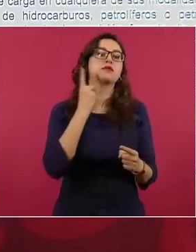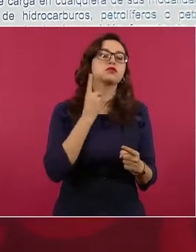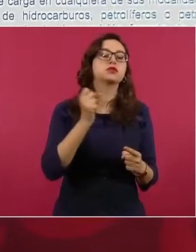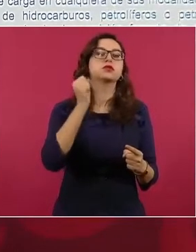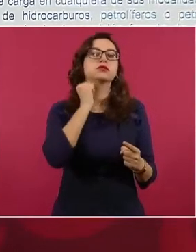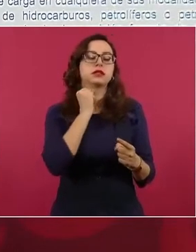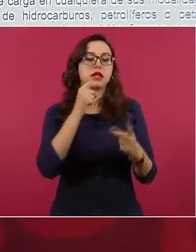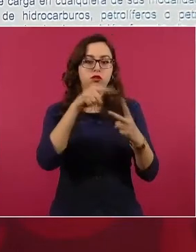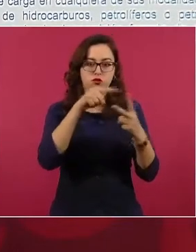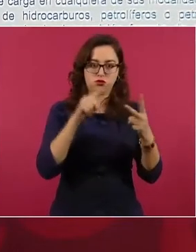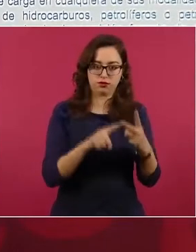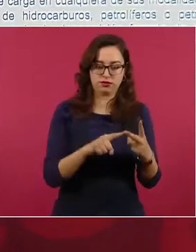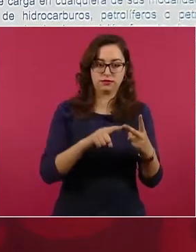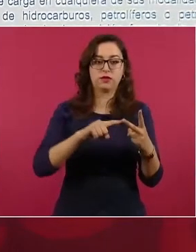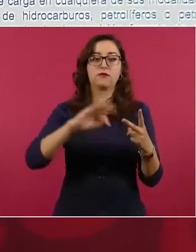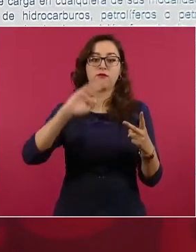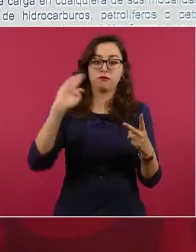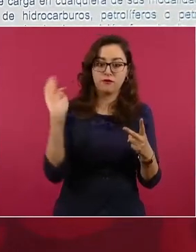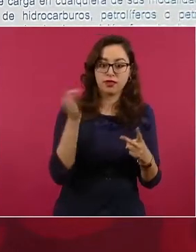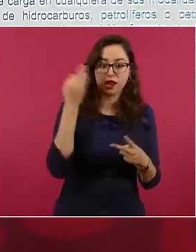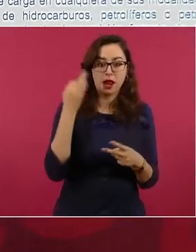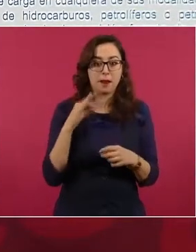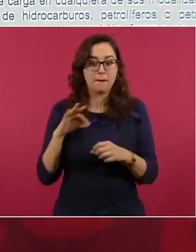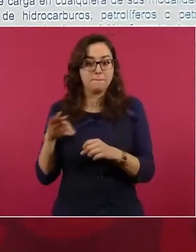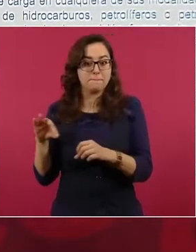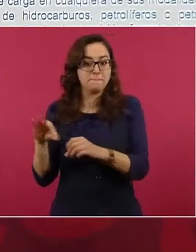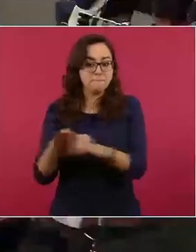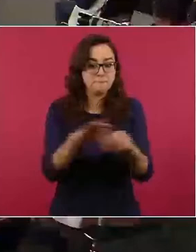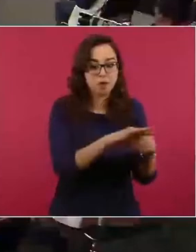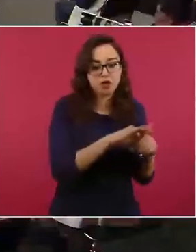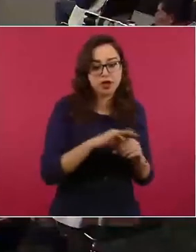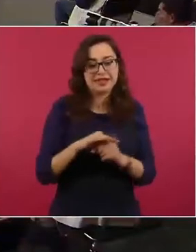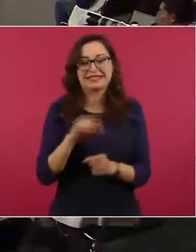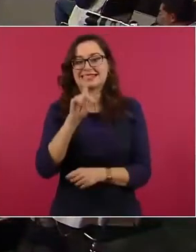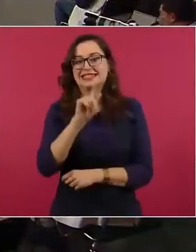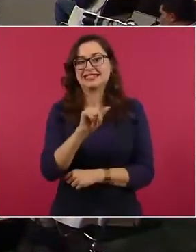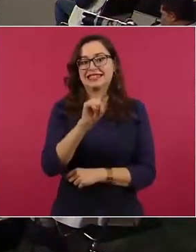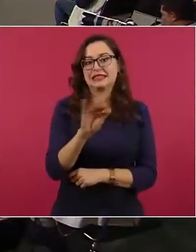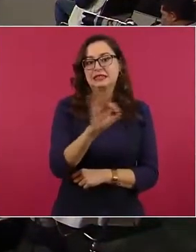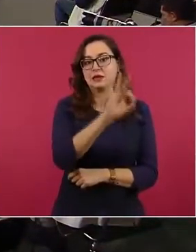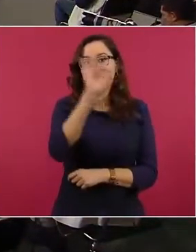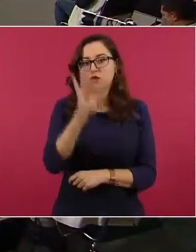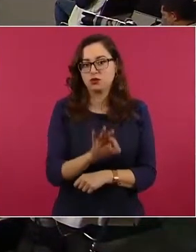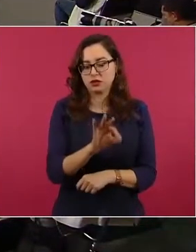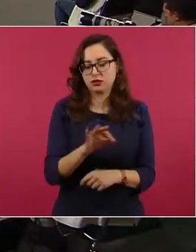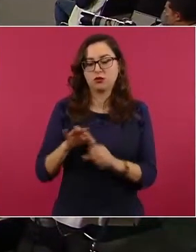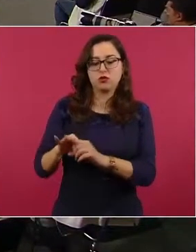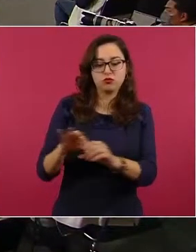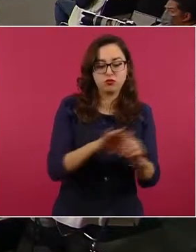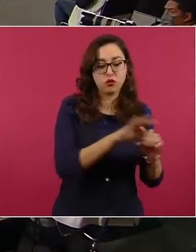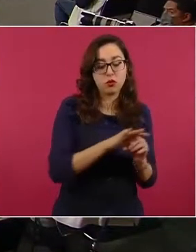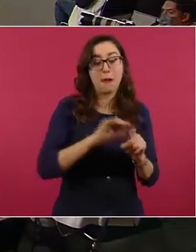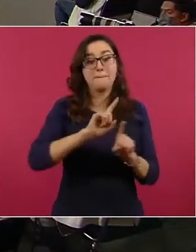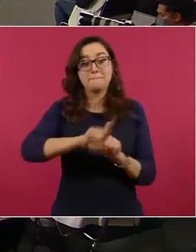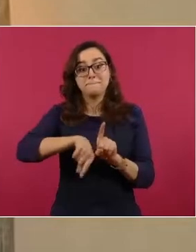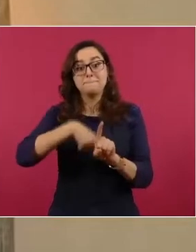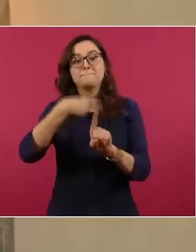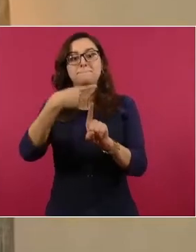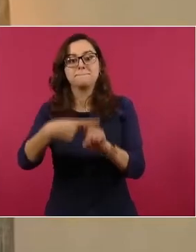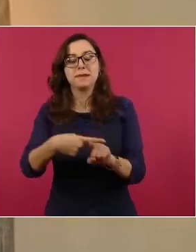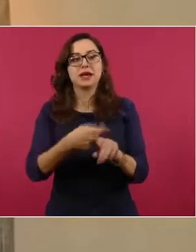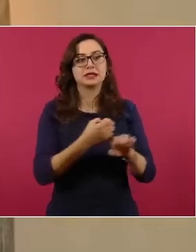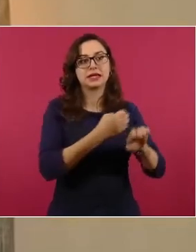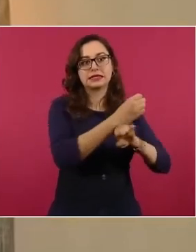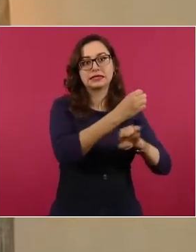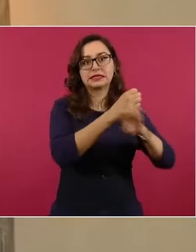senadores y diputados, que tienen que votar reformas por mayoría calificada de dos terceras partes y también intervienen